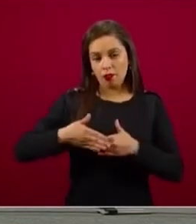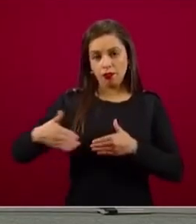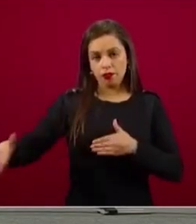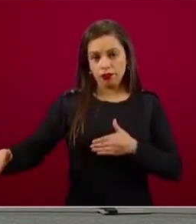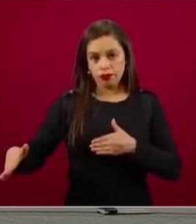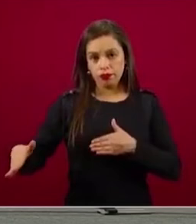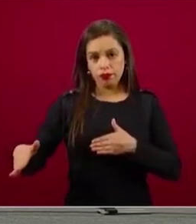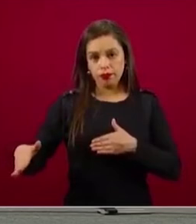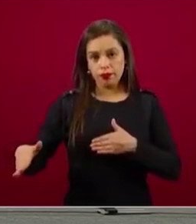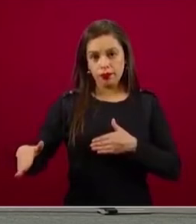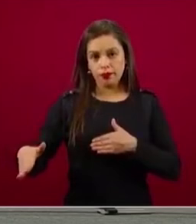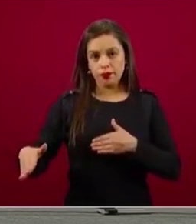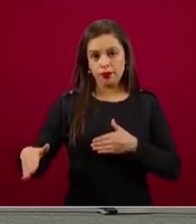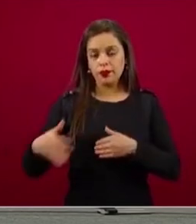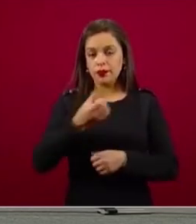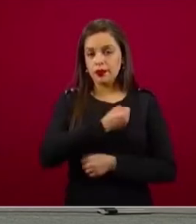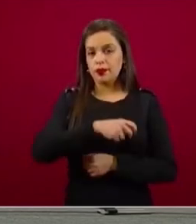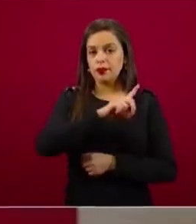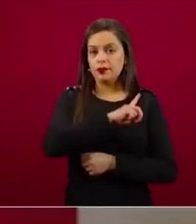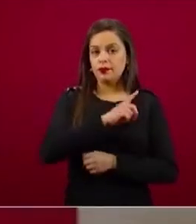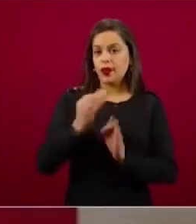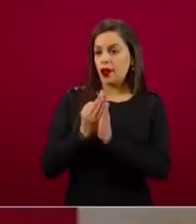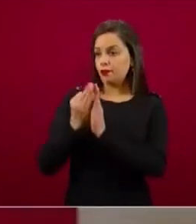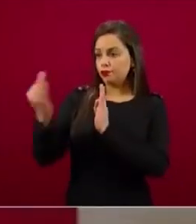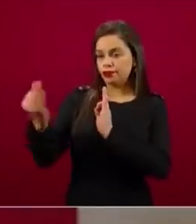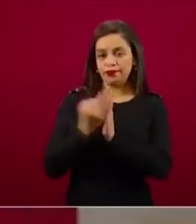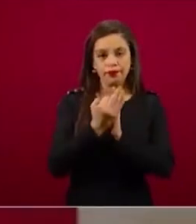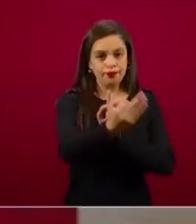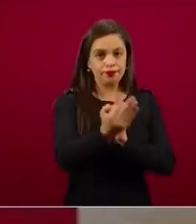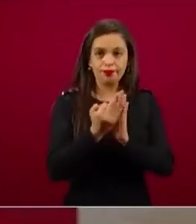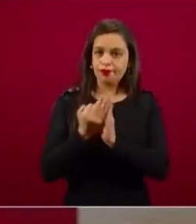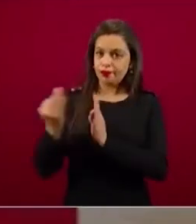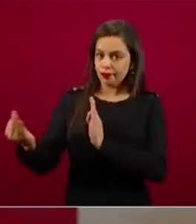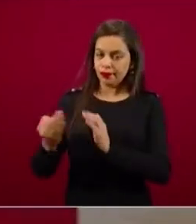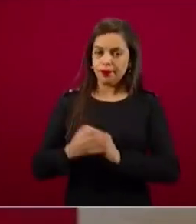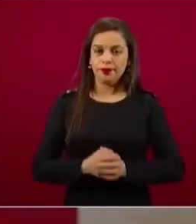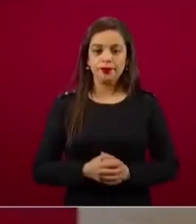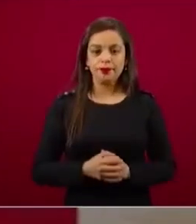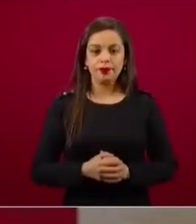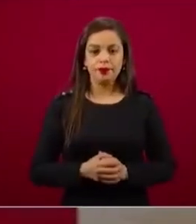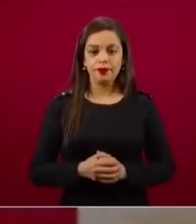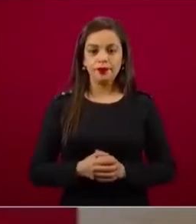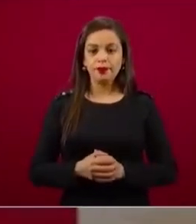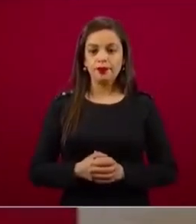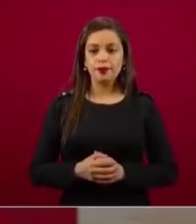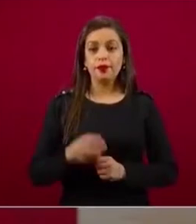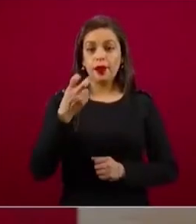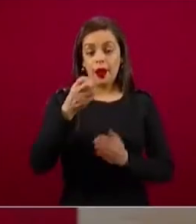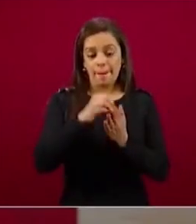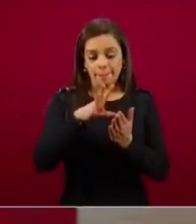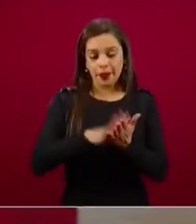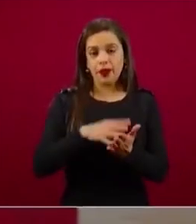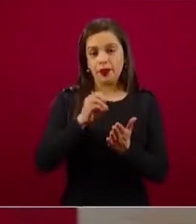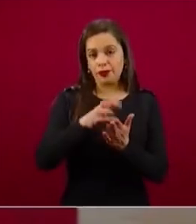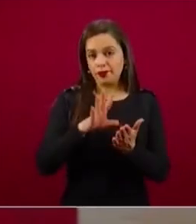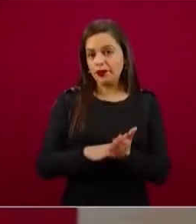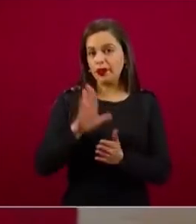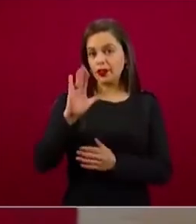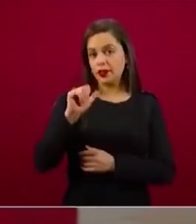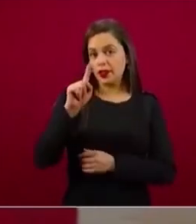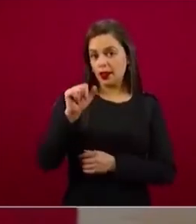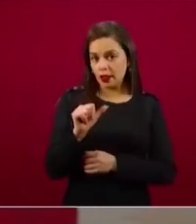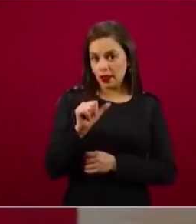de Sana Distancia. Entonces, con este respeto es que estamos agendando las citas, las personas reciben,